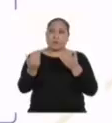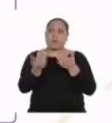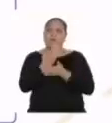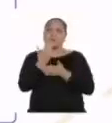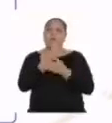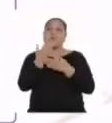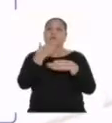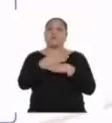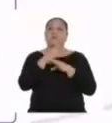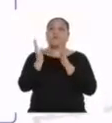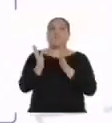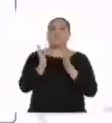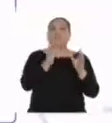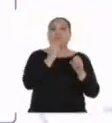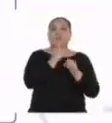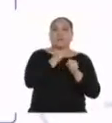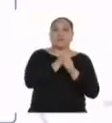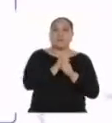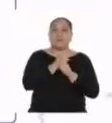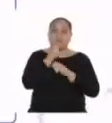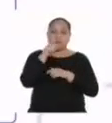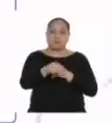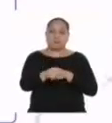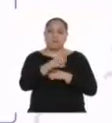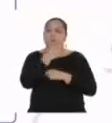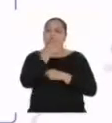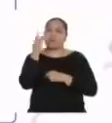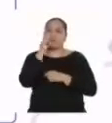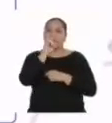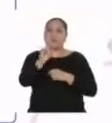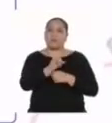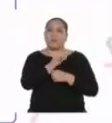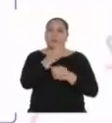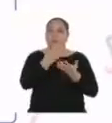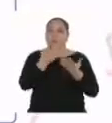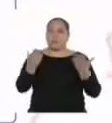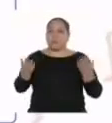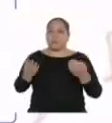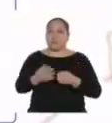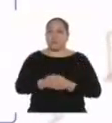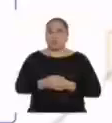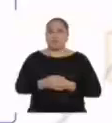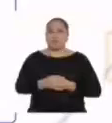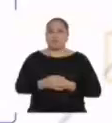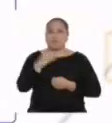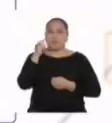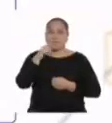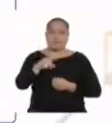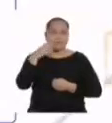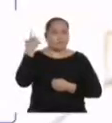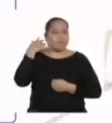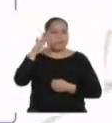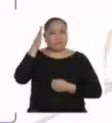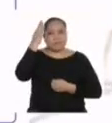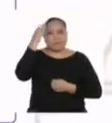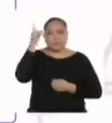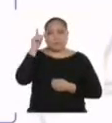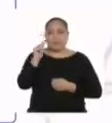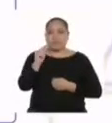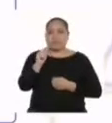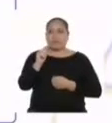y hacer más eficiente el uso de los factores productivos. Y sabemos que las